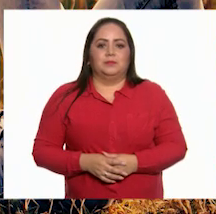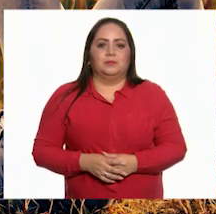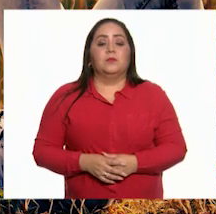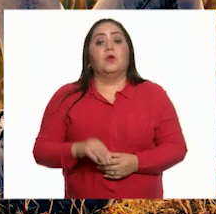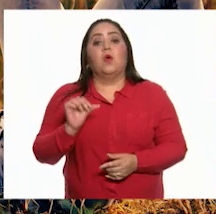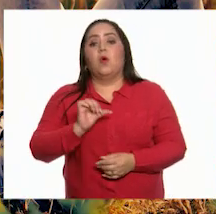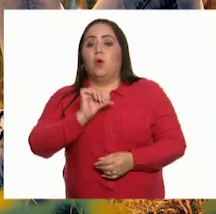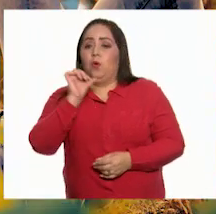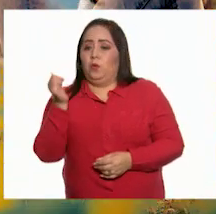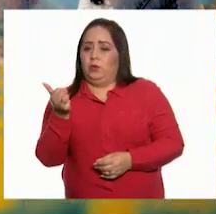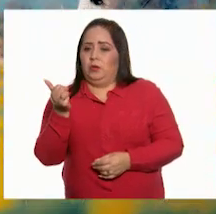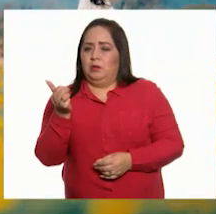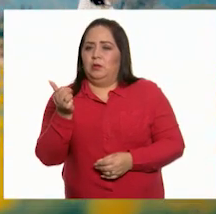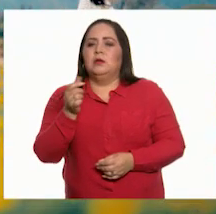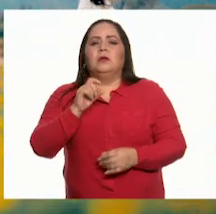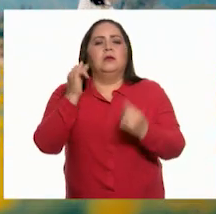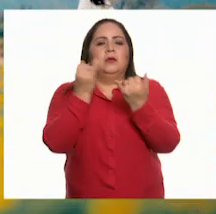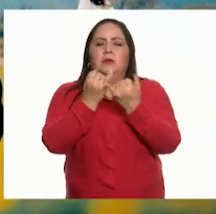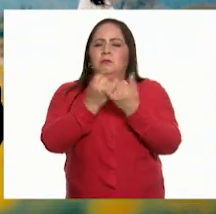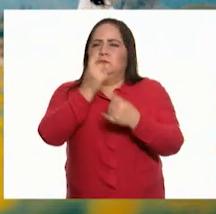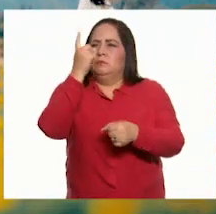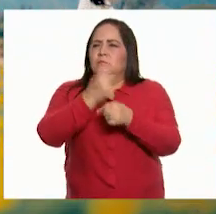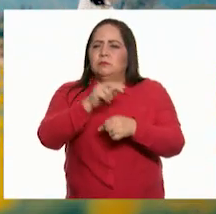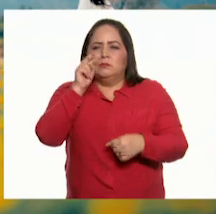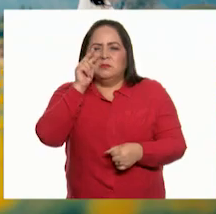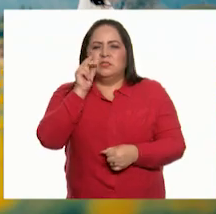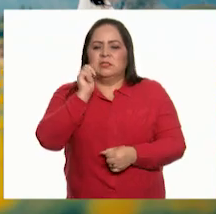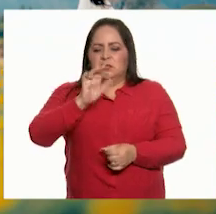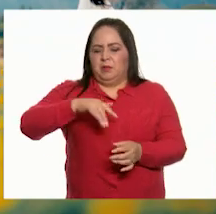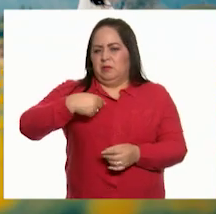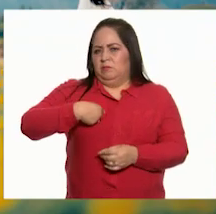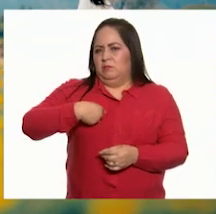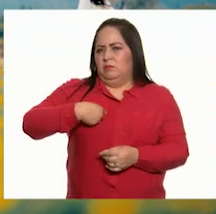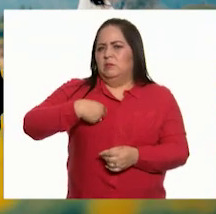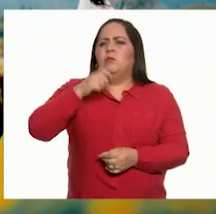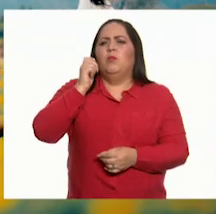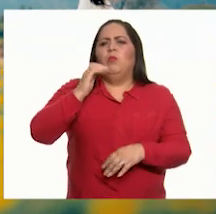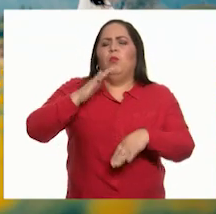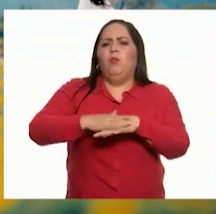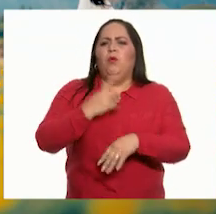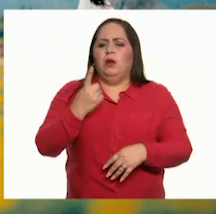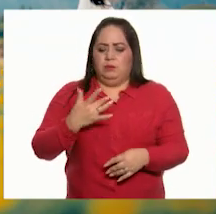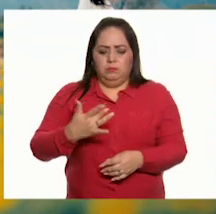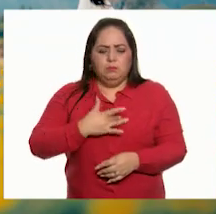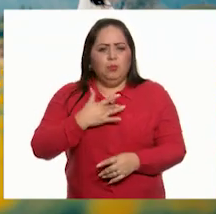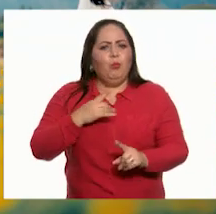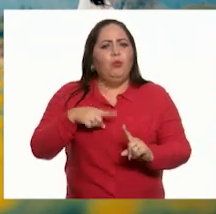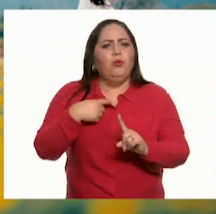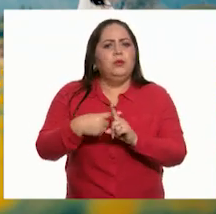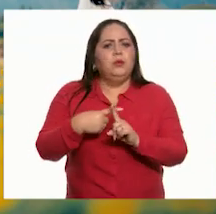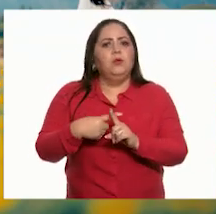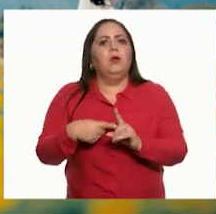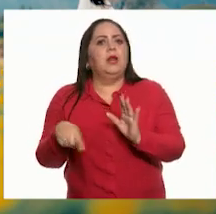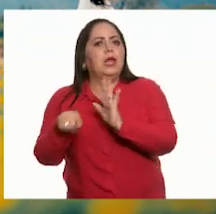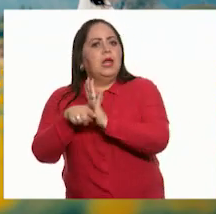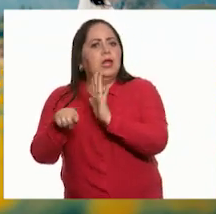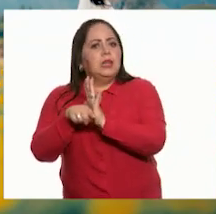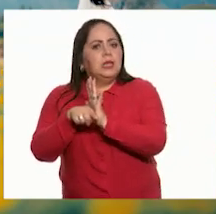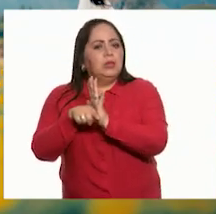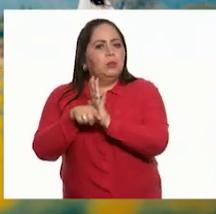Otra pregunta, que también es muy común que nosotros nos planteemos, es, ¿por qué hay sentimientos positivos y negativos?